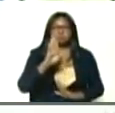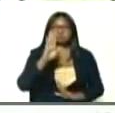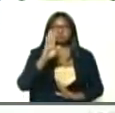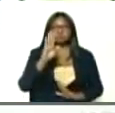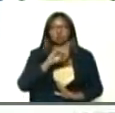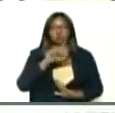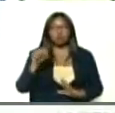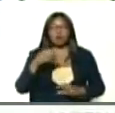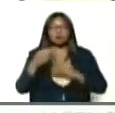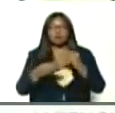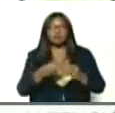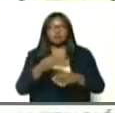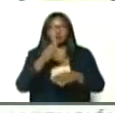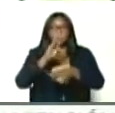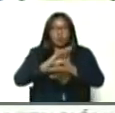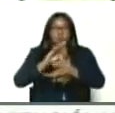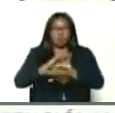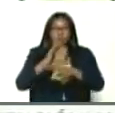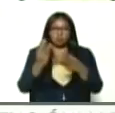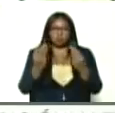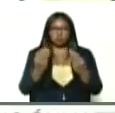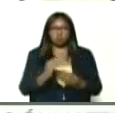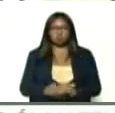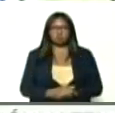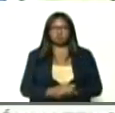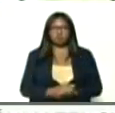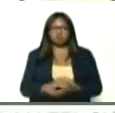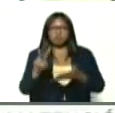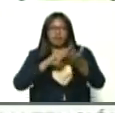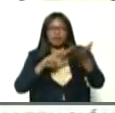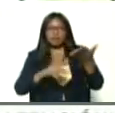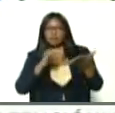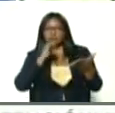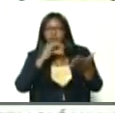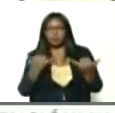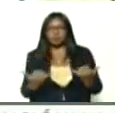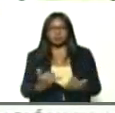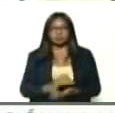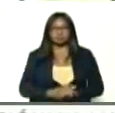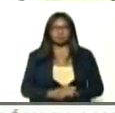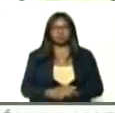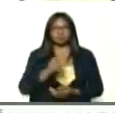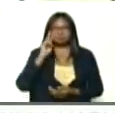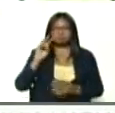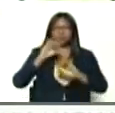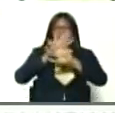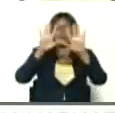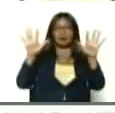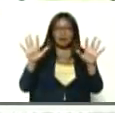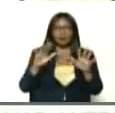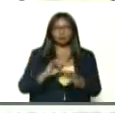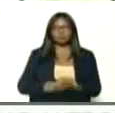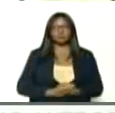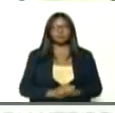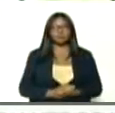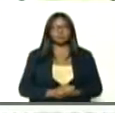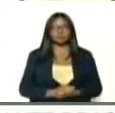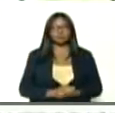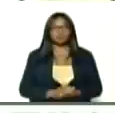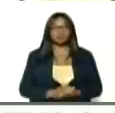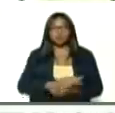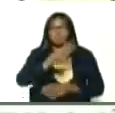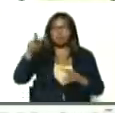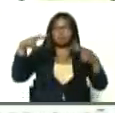estamos tomando medidas, tomando medidas, les voy a leer el informe, pues, para que ustedes estén claros, compatriotas, que me